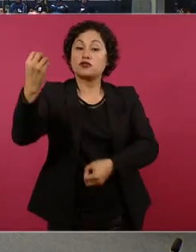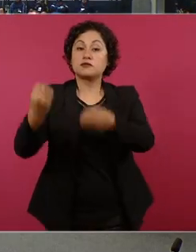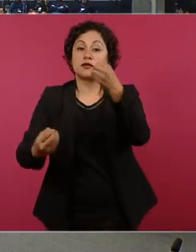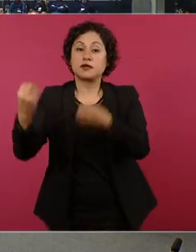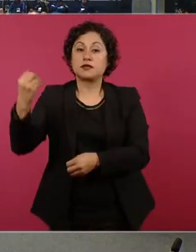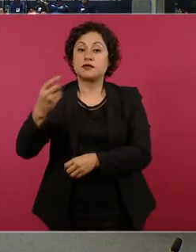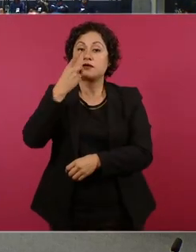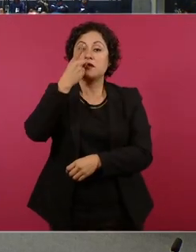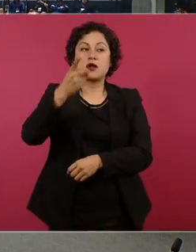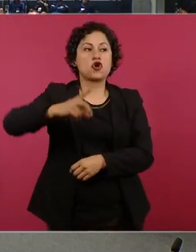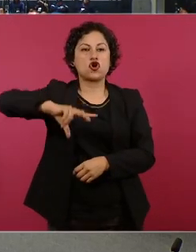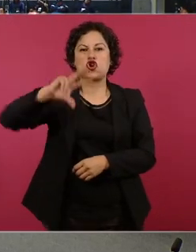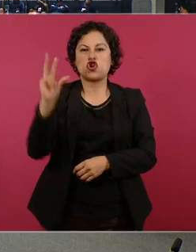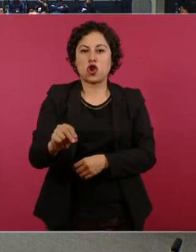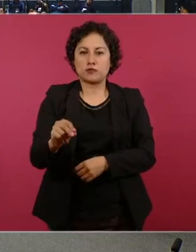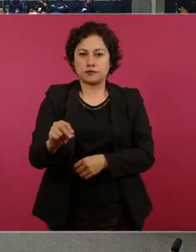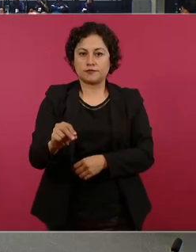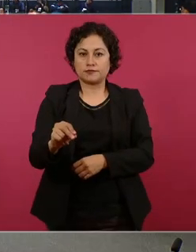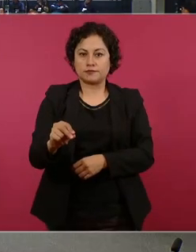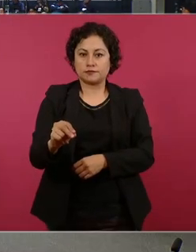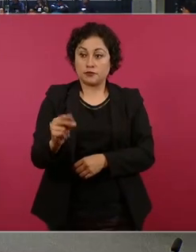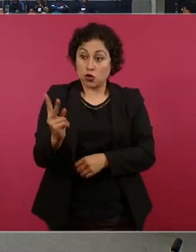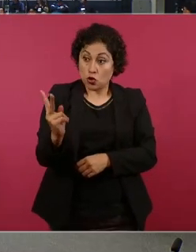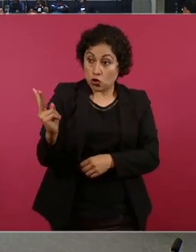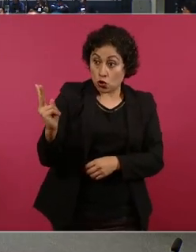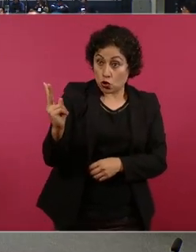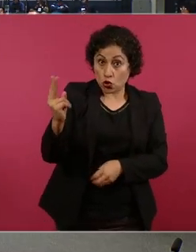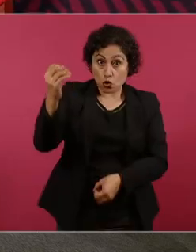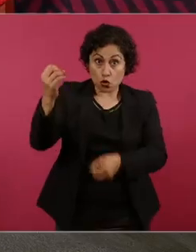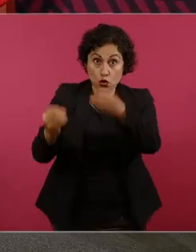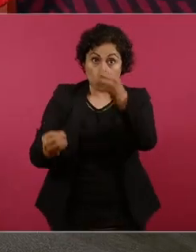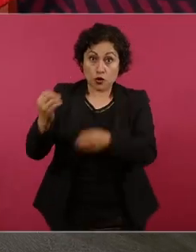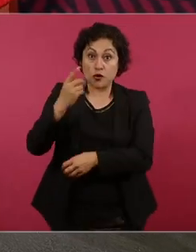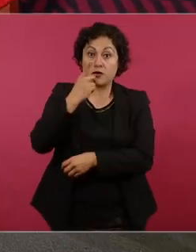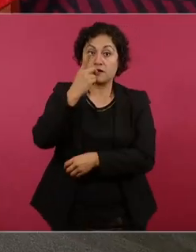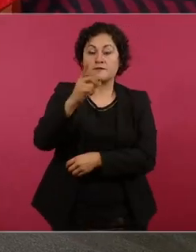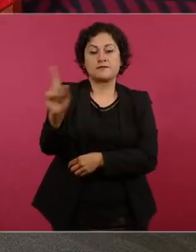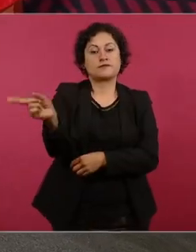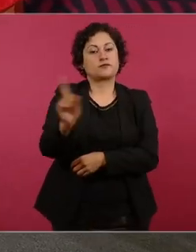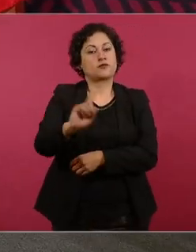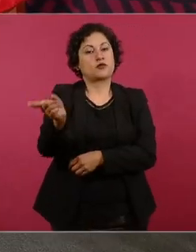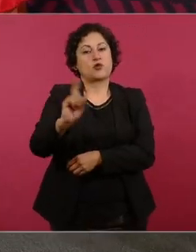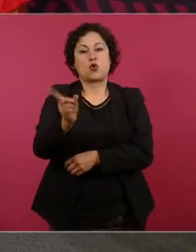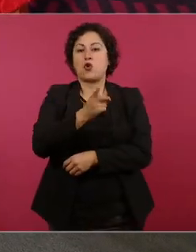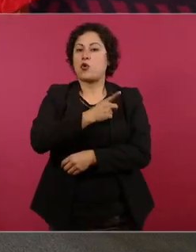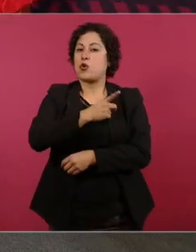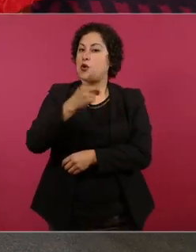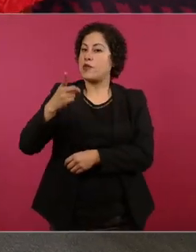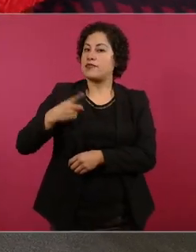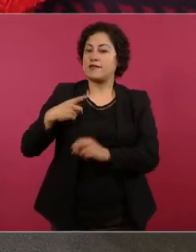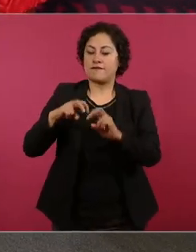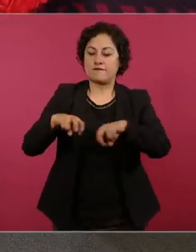lo tiene que atender el tribunal el tribunal colegiado